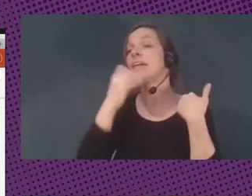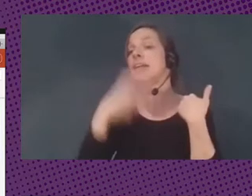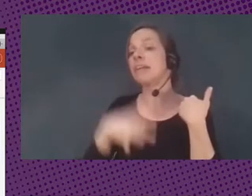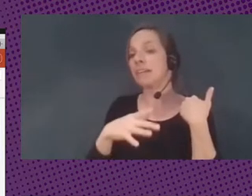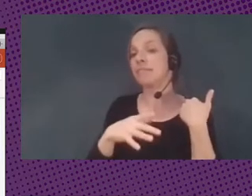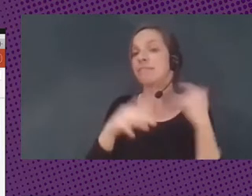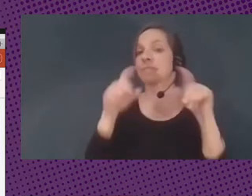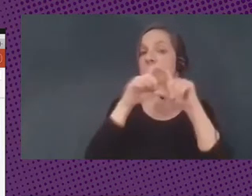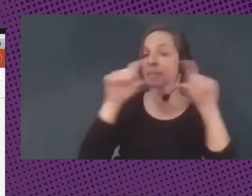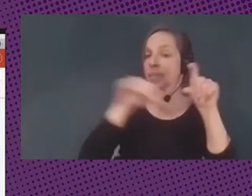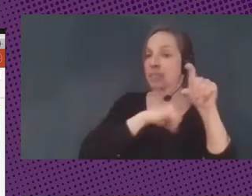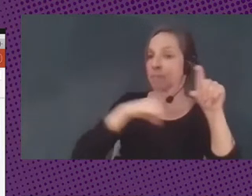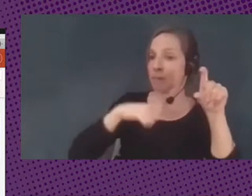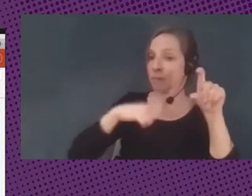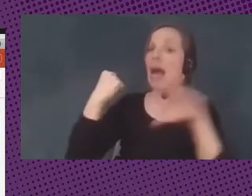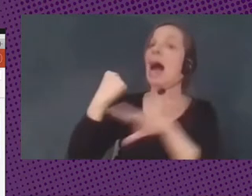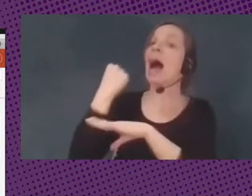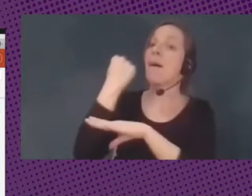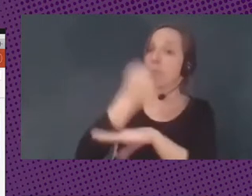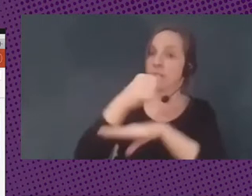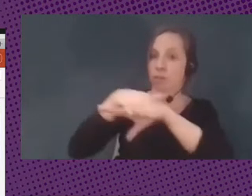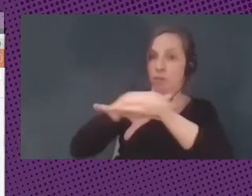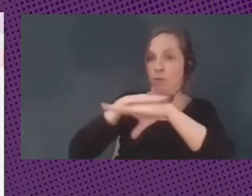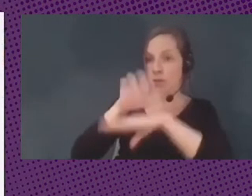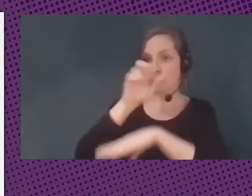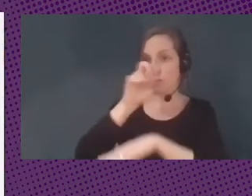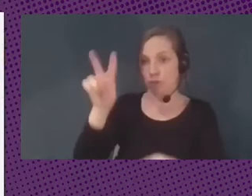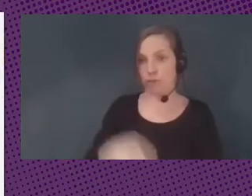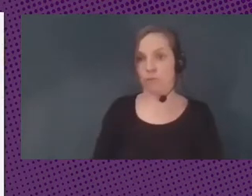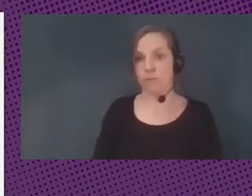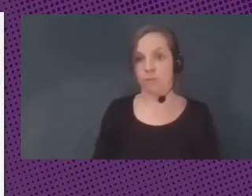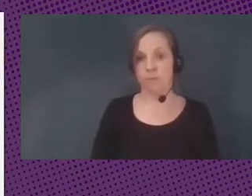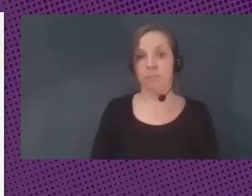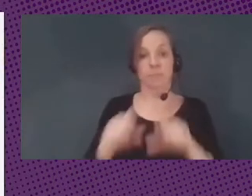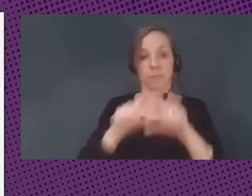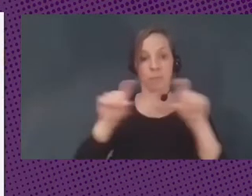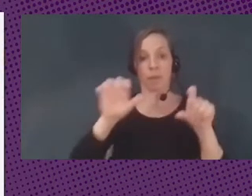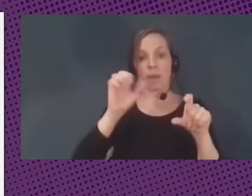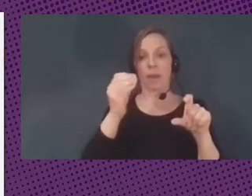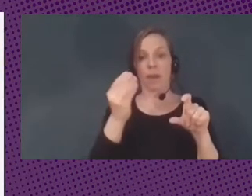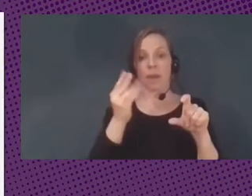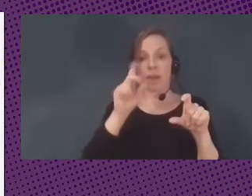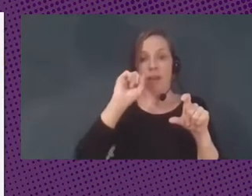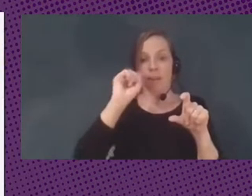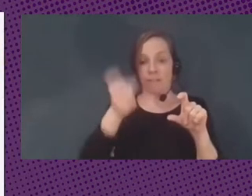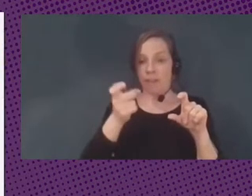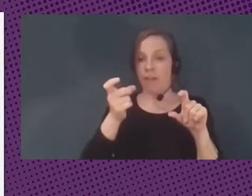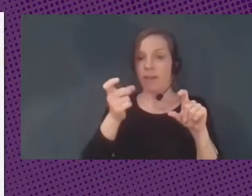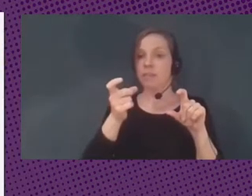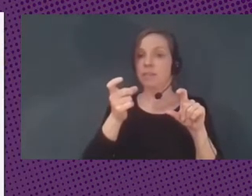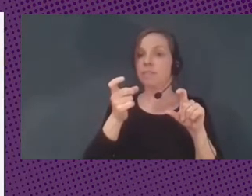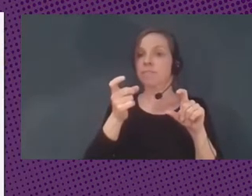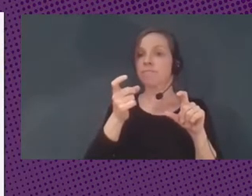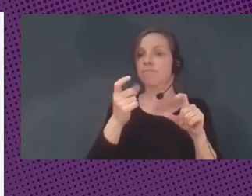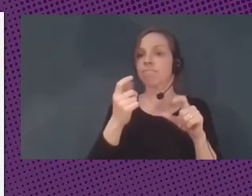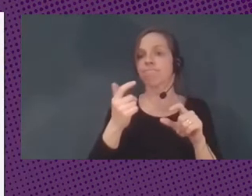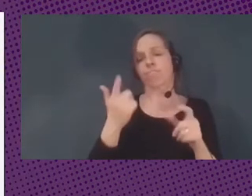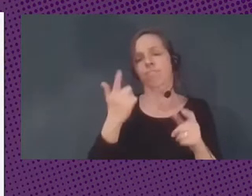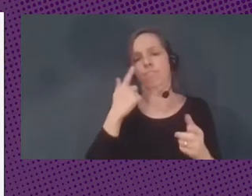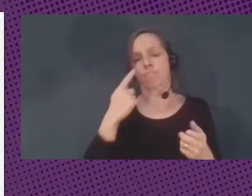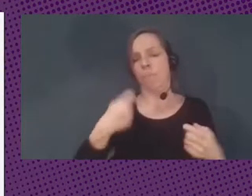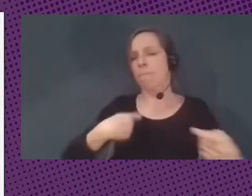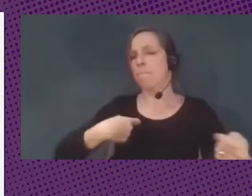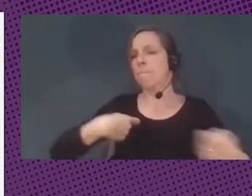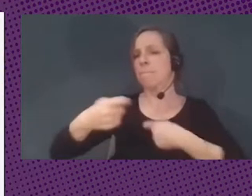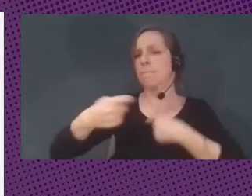apoyados por el gobierno estadounidense. Equifax es una empresa que tiene básicamente el dominio del mercado de